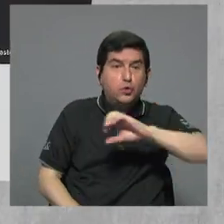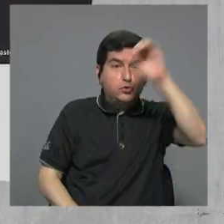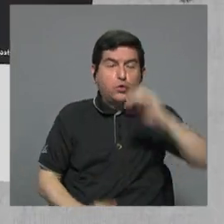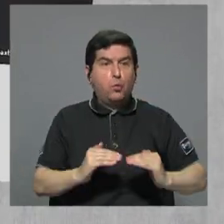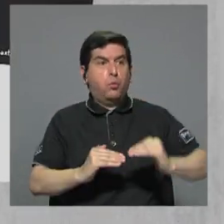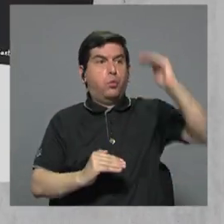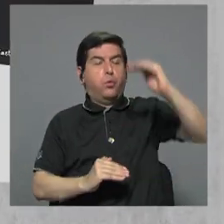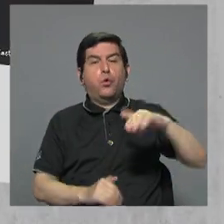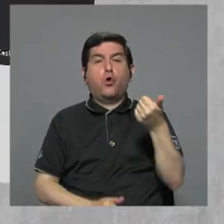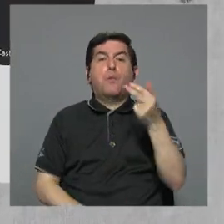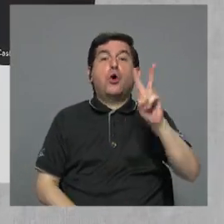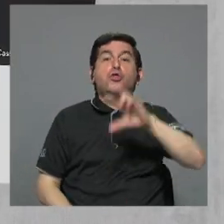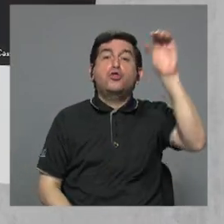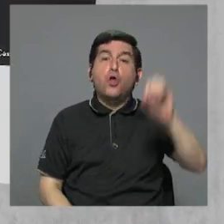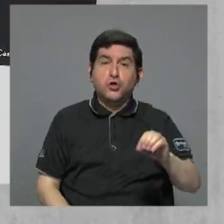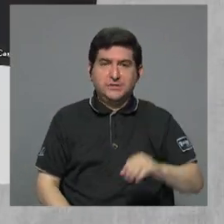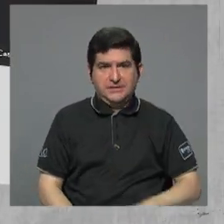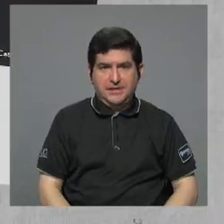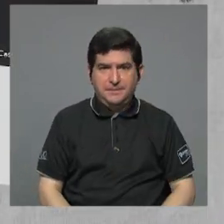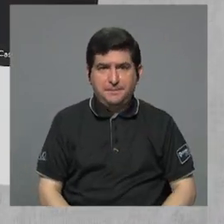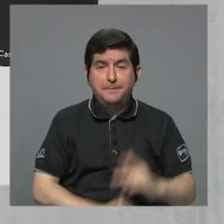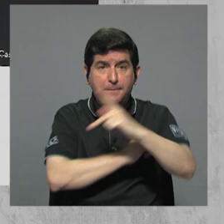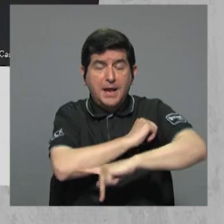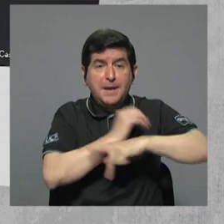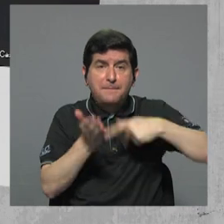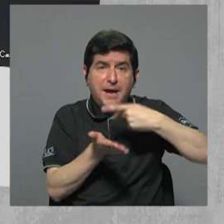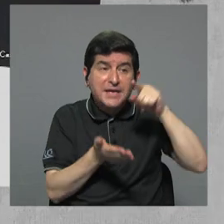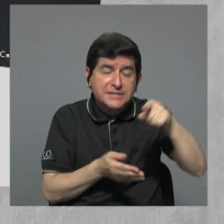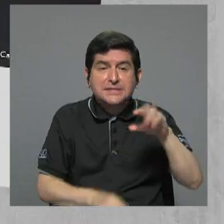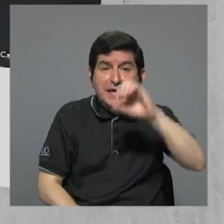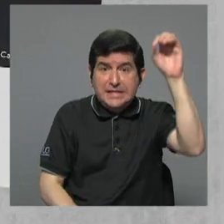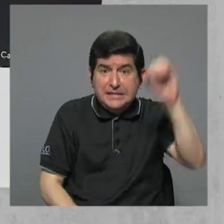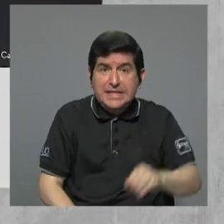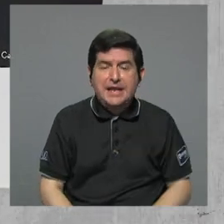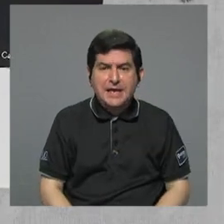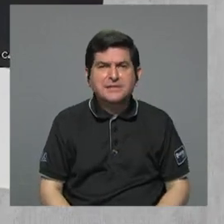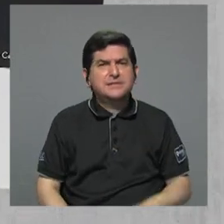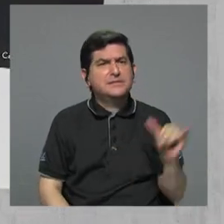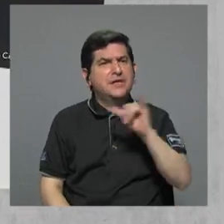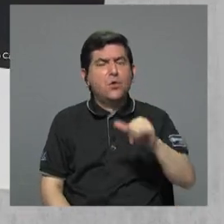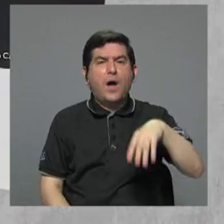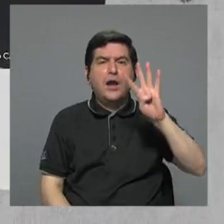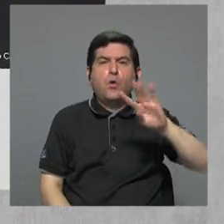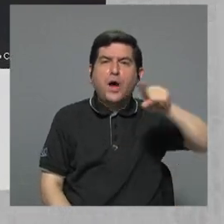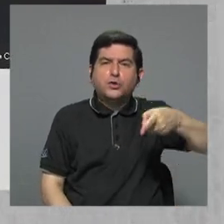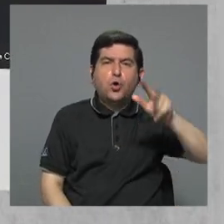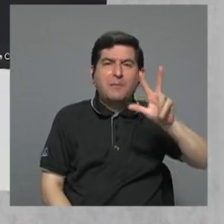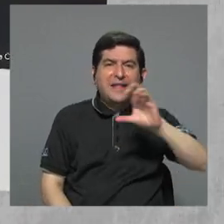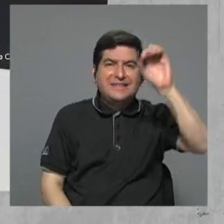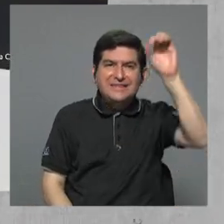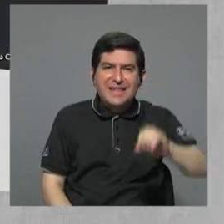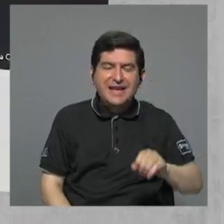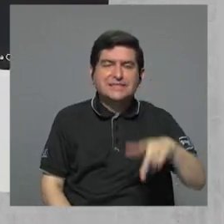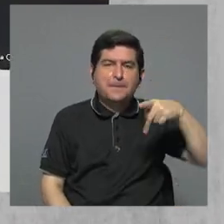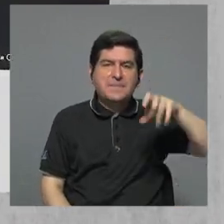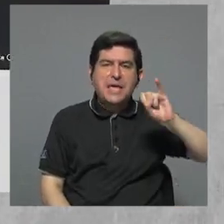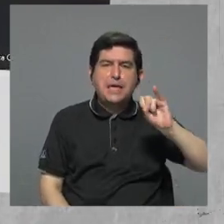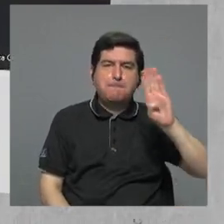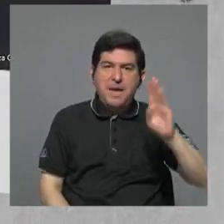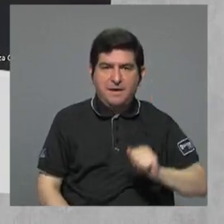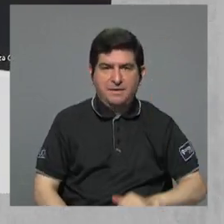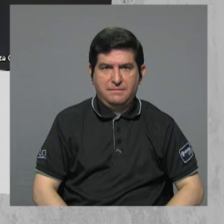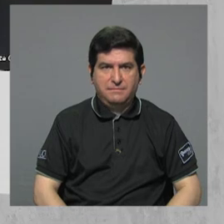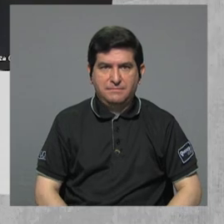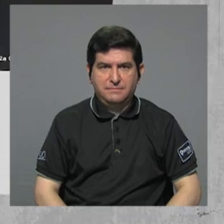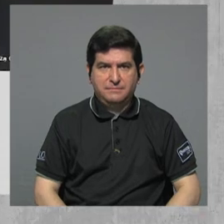altas como el 12%. El país paga por esos intereses el equivalente al 4,3% de su Producto Interno